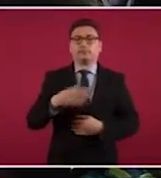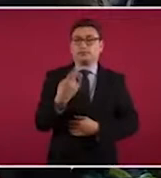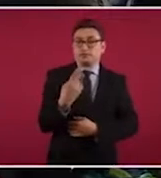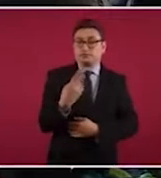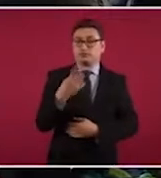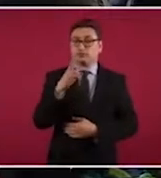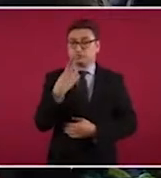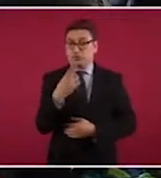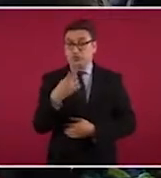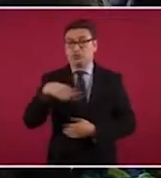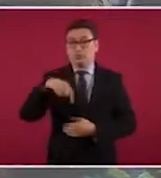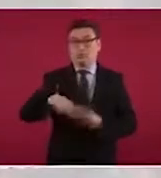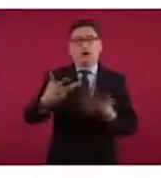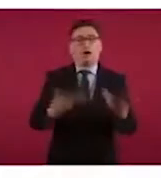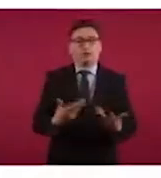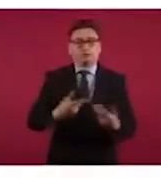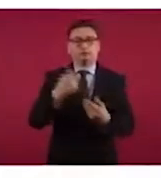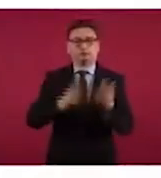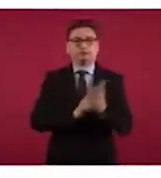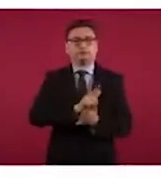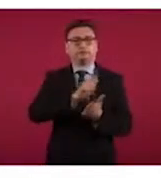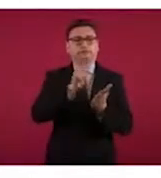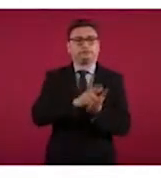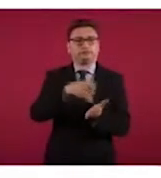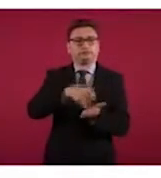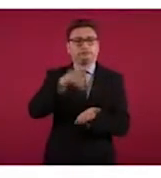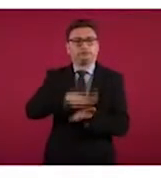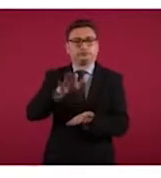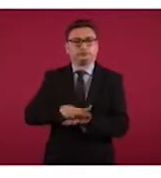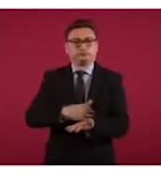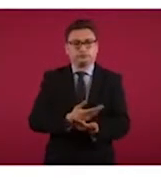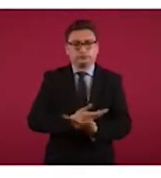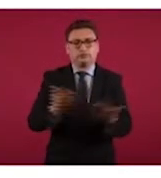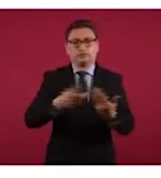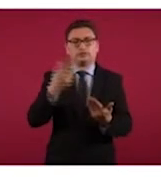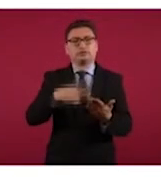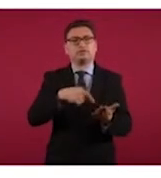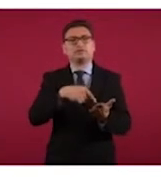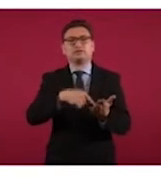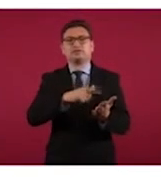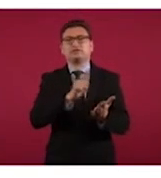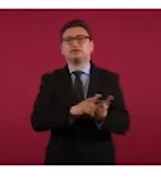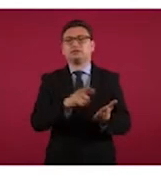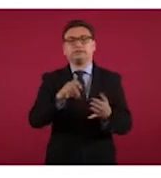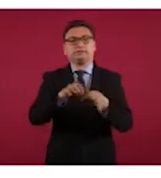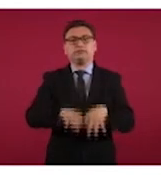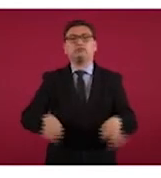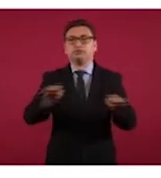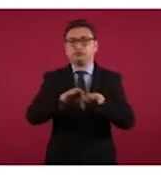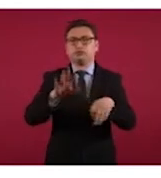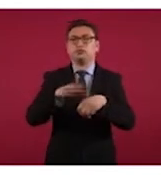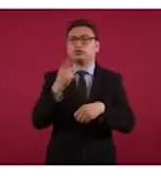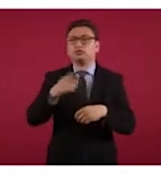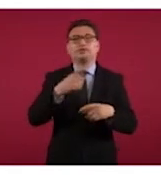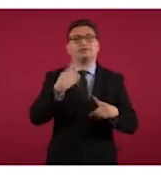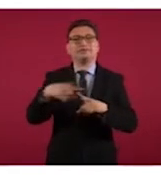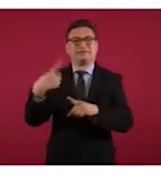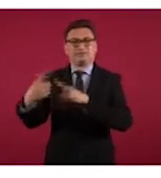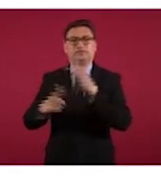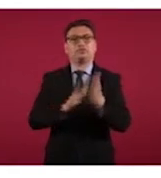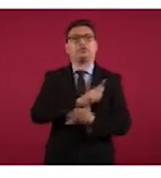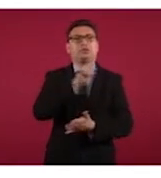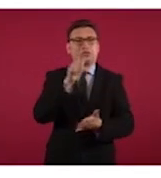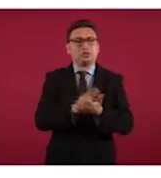noviembre, imprimimos la ley ilustrada. Es muy importante decirles que en general las leyes se quedan en los